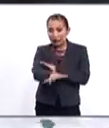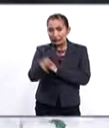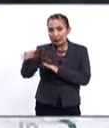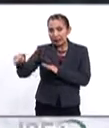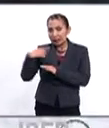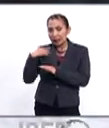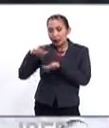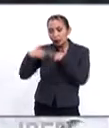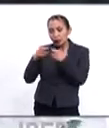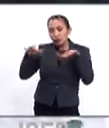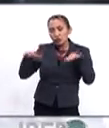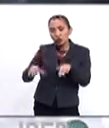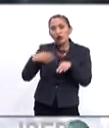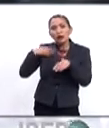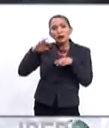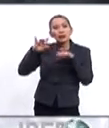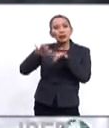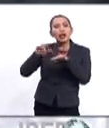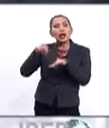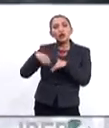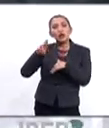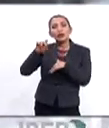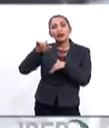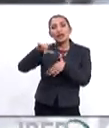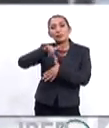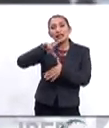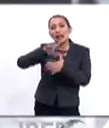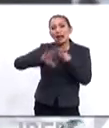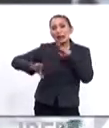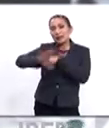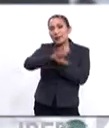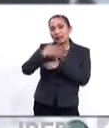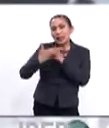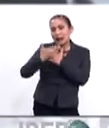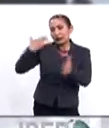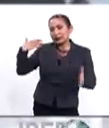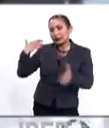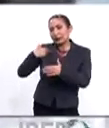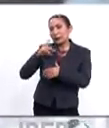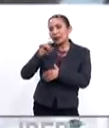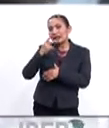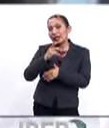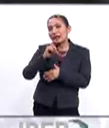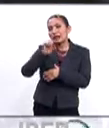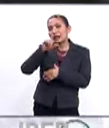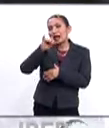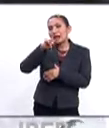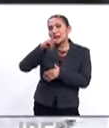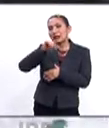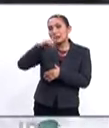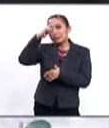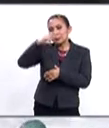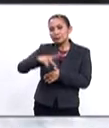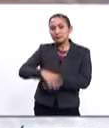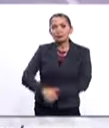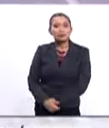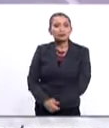en la sesión de la cumbre de la Unidad de América Latina y el Caribe, que se realizó en Playa del Carmen, en México.